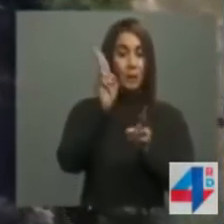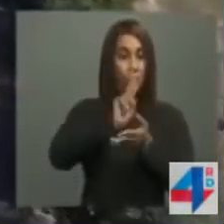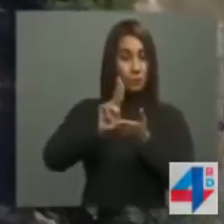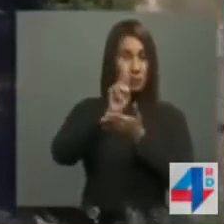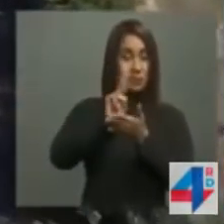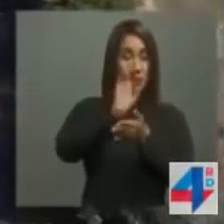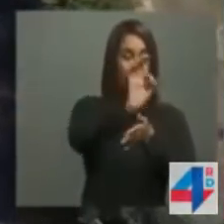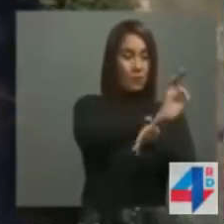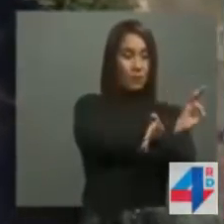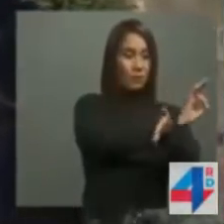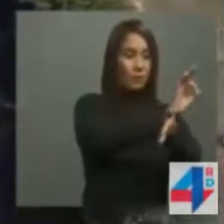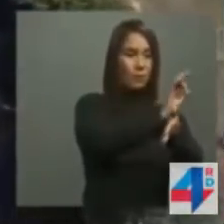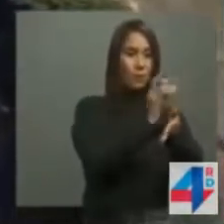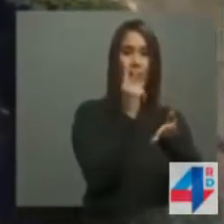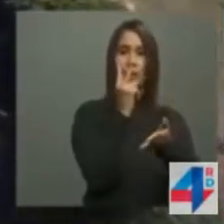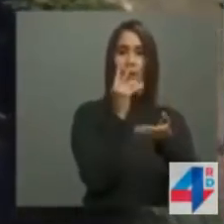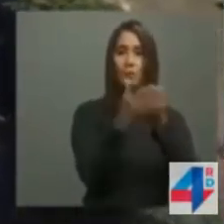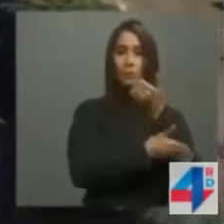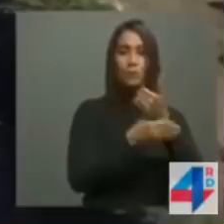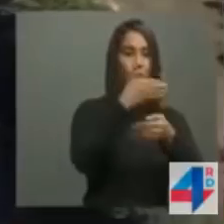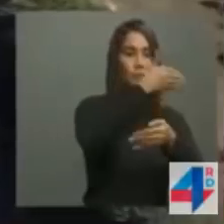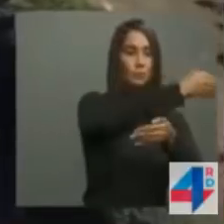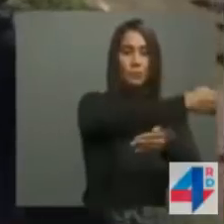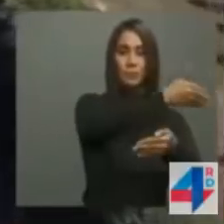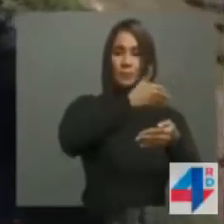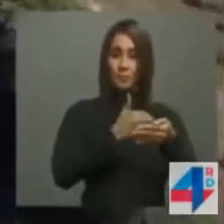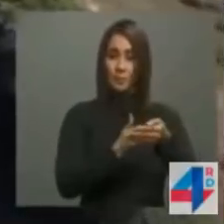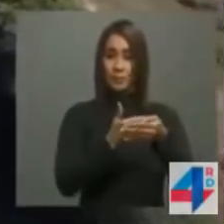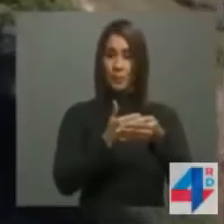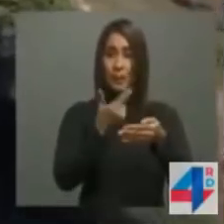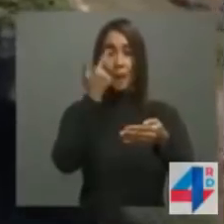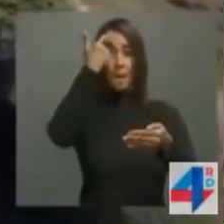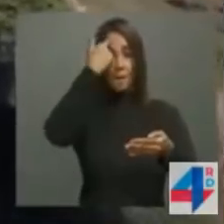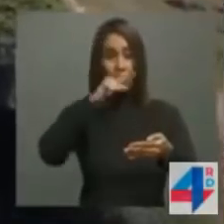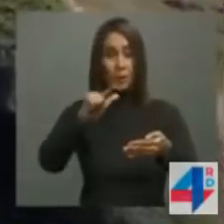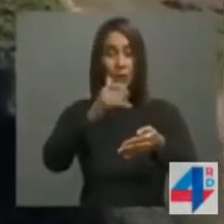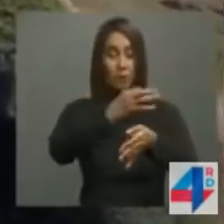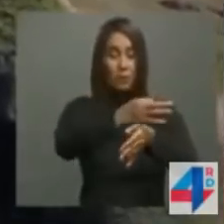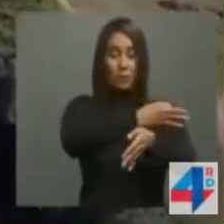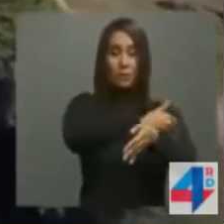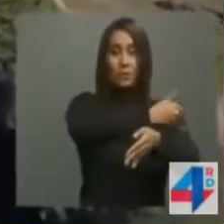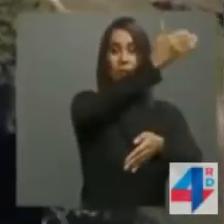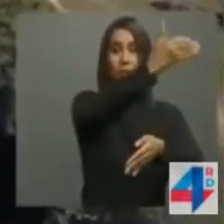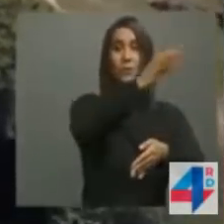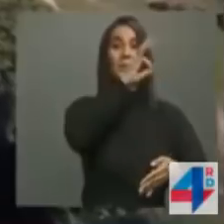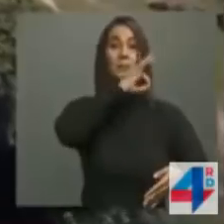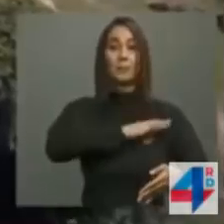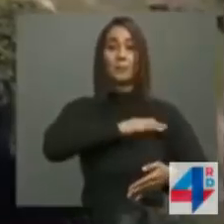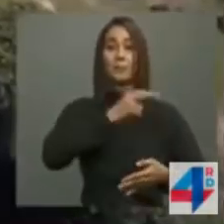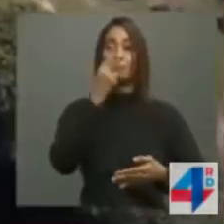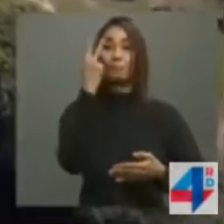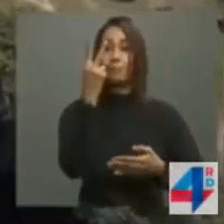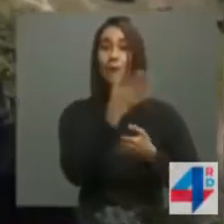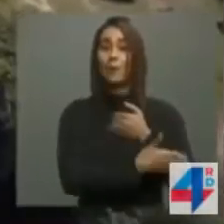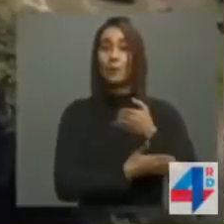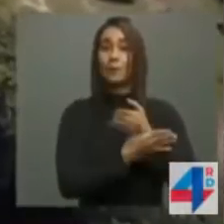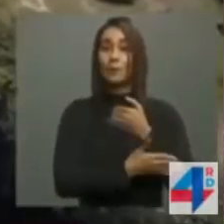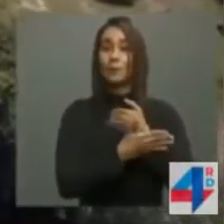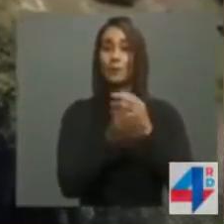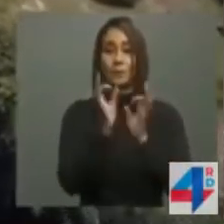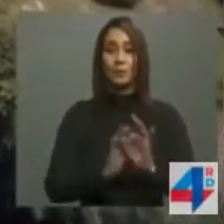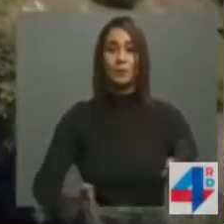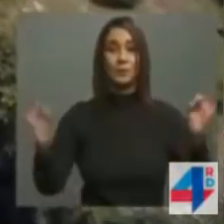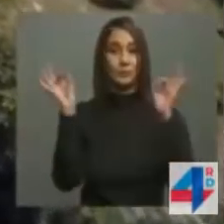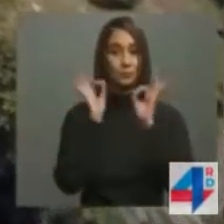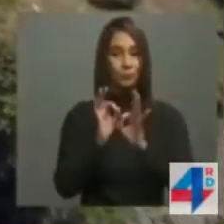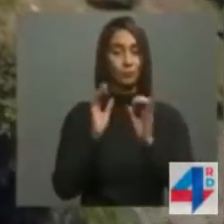entre ambos países, por lo que el beneficio para las dos naciones será de gran importancia. De igual manera,